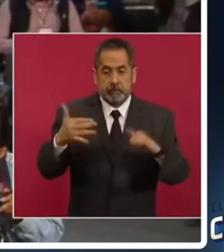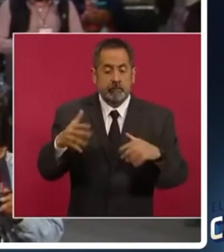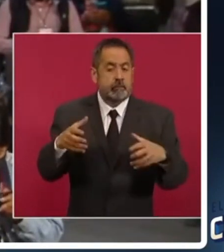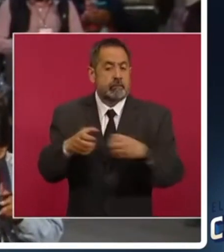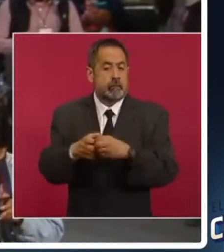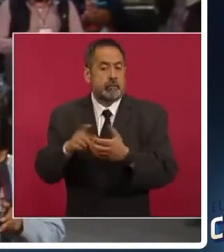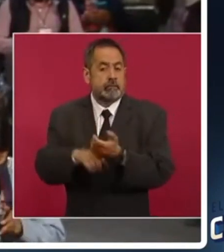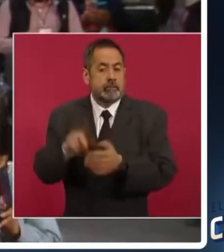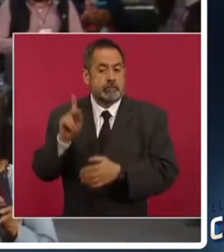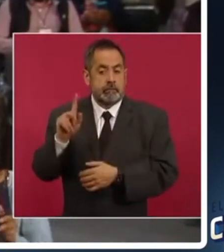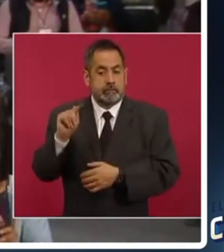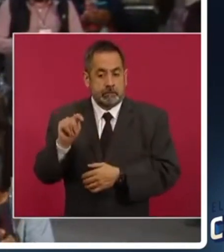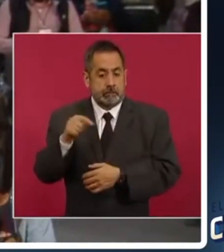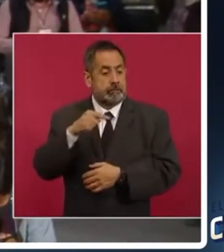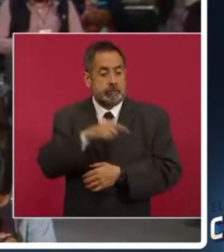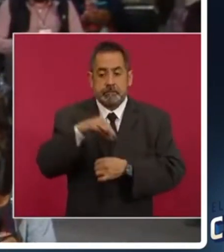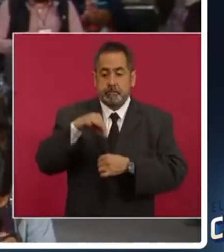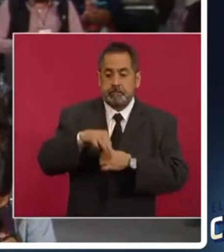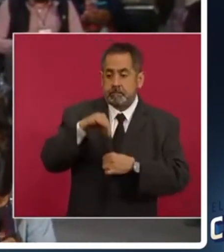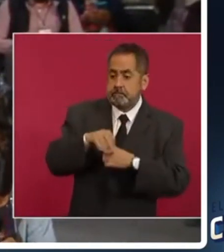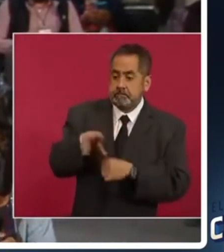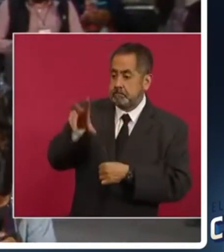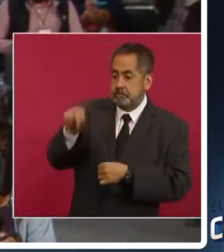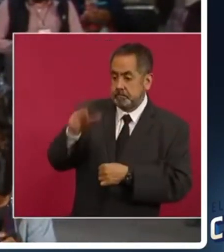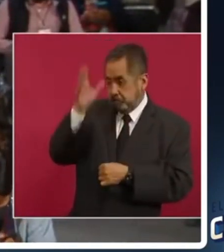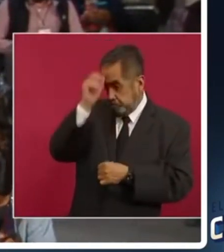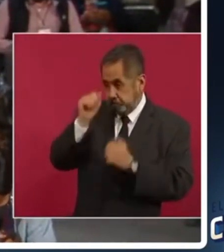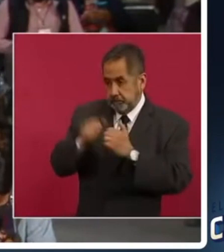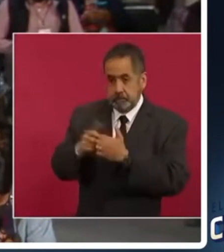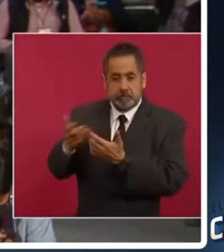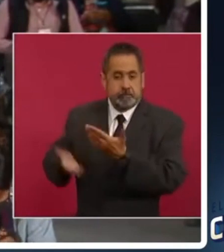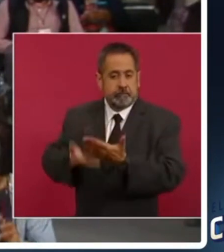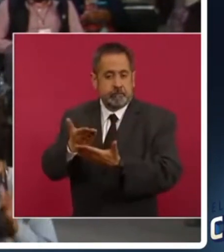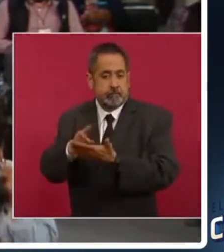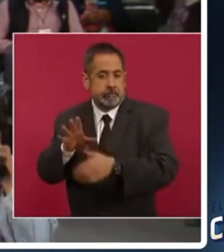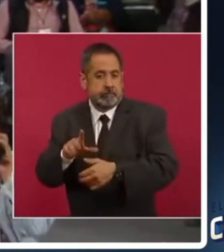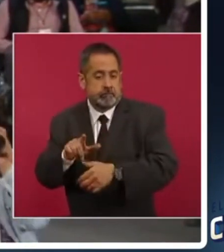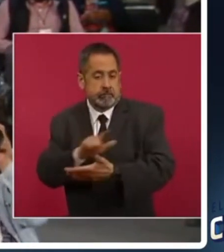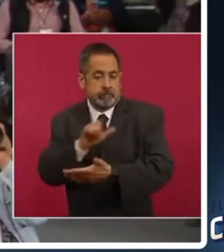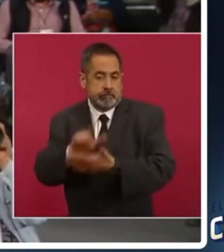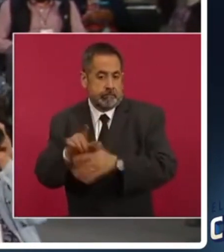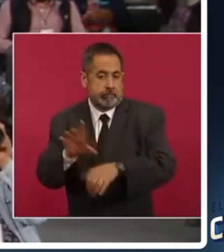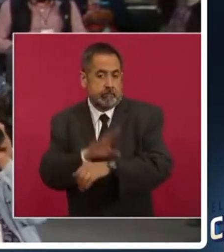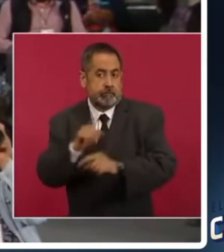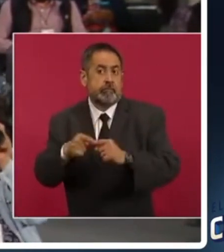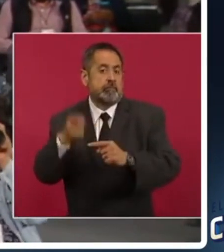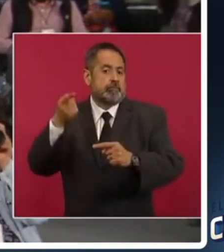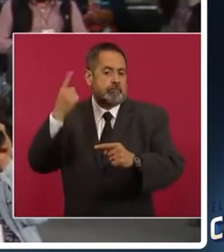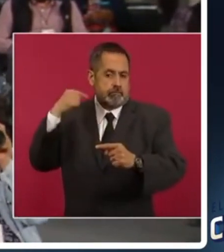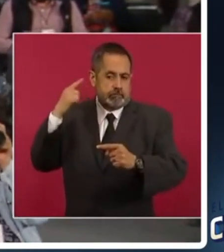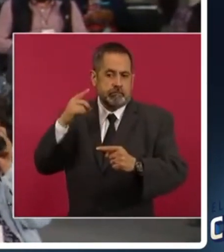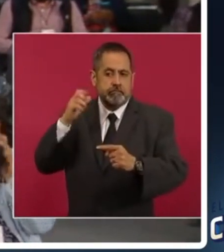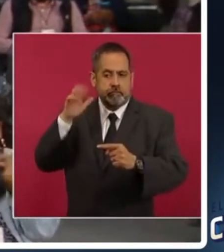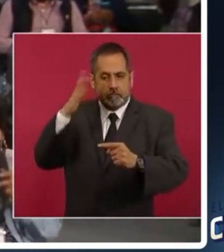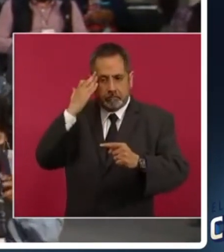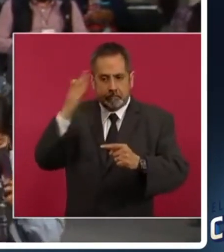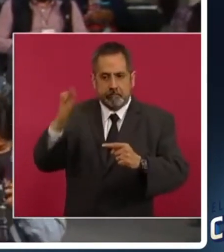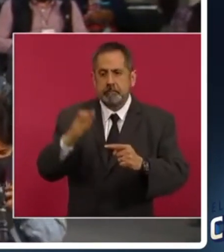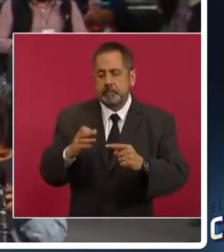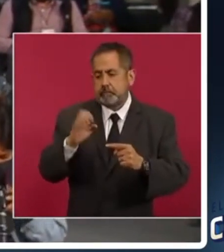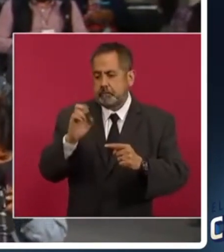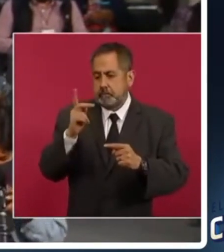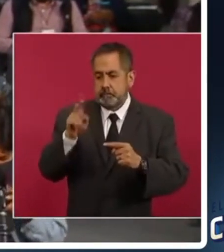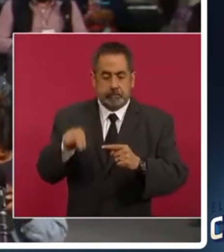PT y votó en contra de la reforma eléctrica que se avaló por el gobierno de Enrique Peña Nieto.